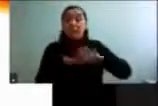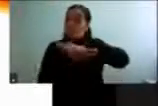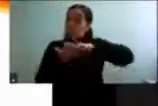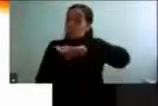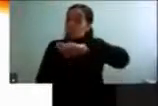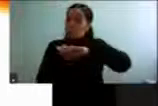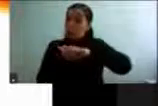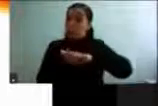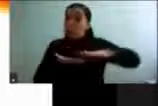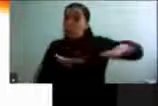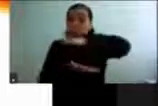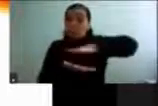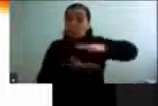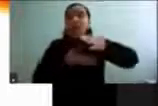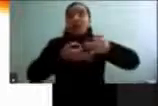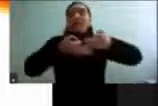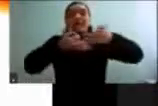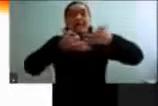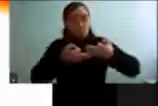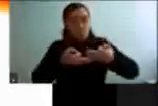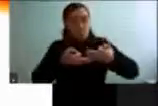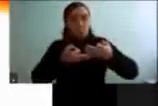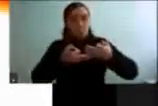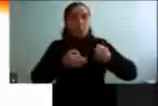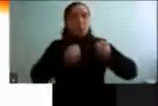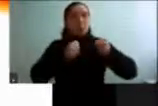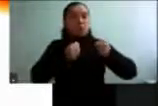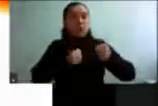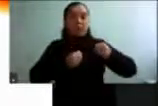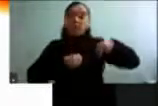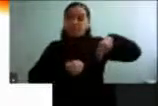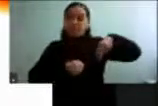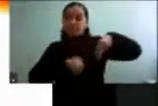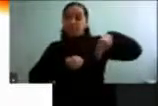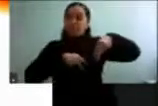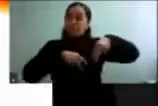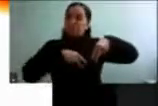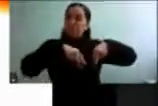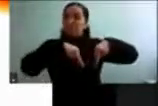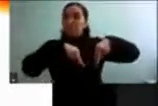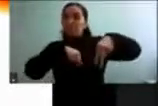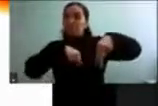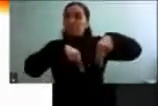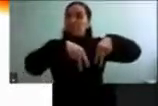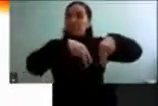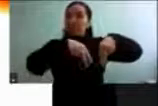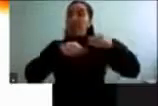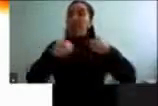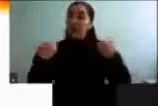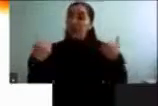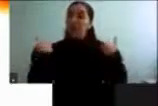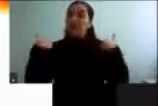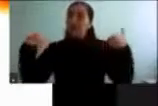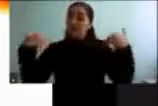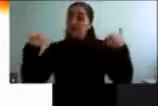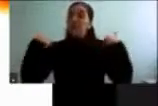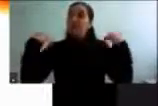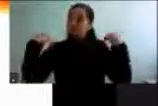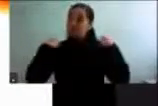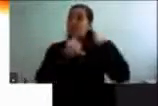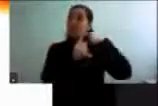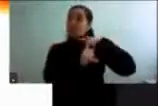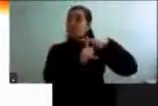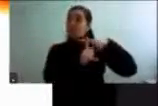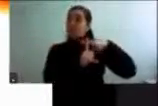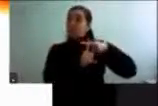seguros y transitables para caminar pueden fomentar la actividad física y tienen múltiples beneficios para la salud de las